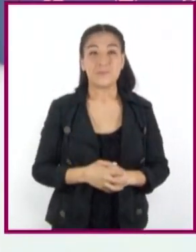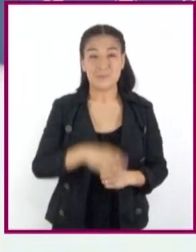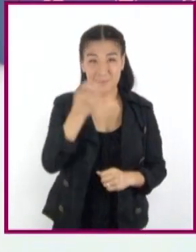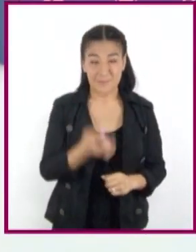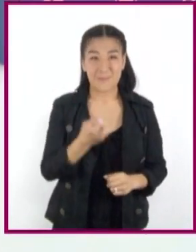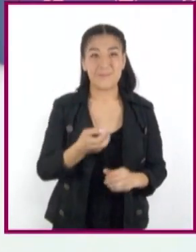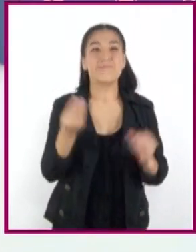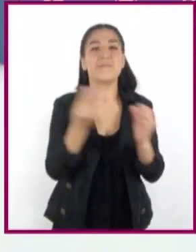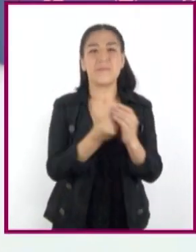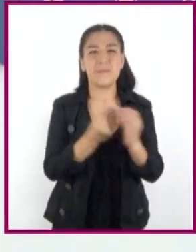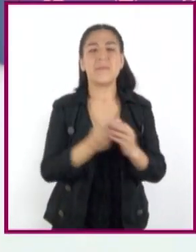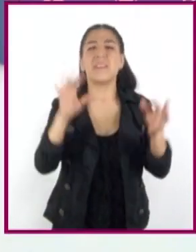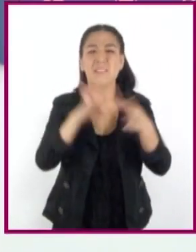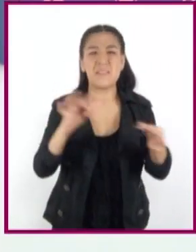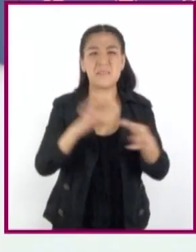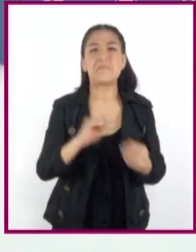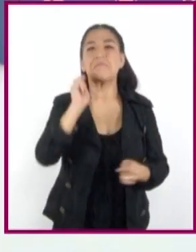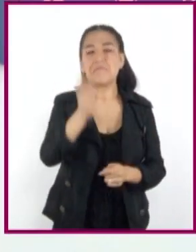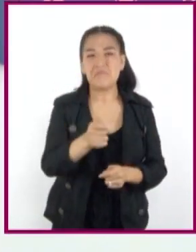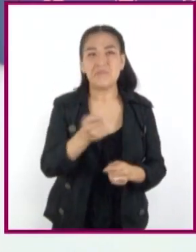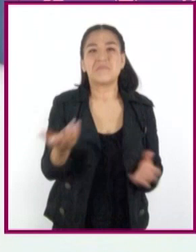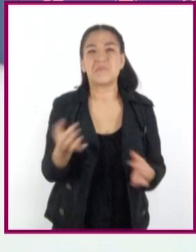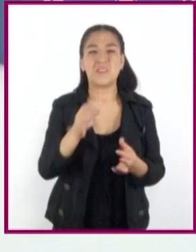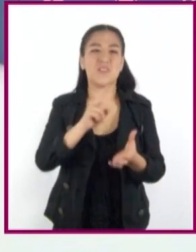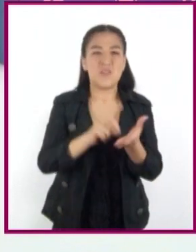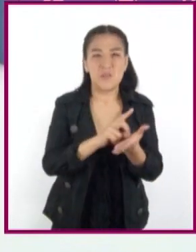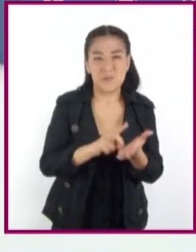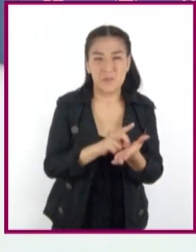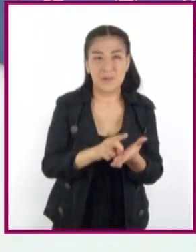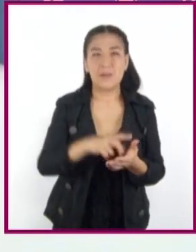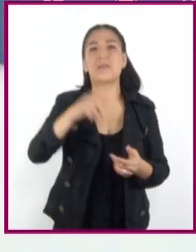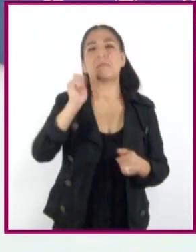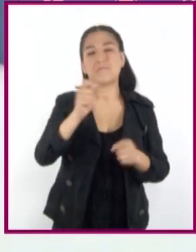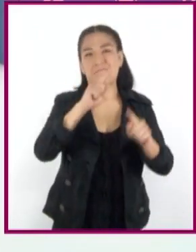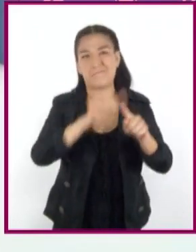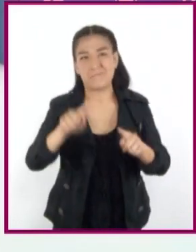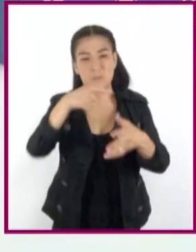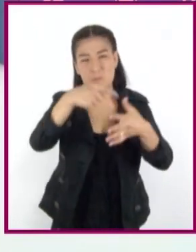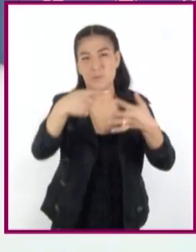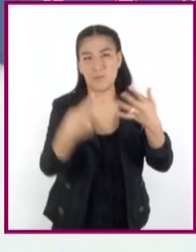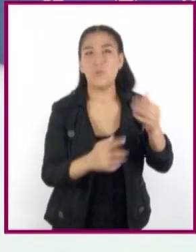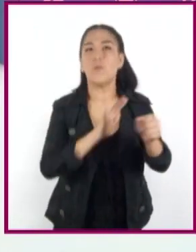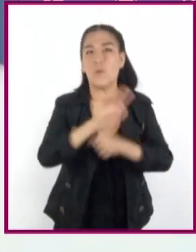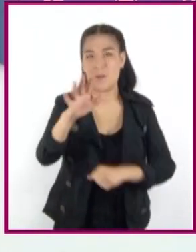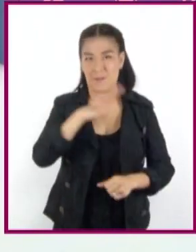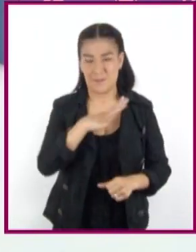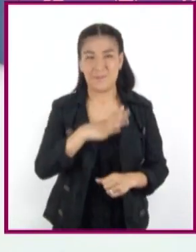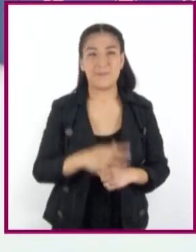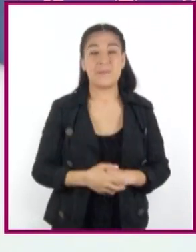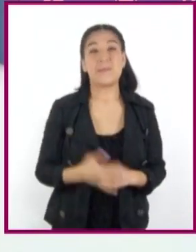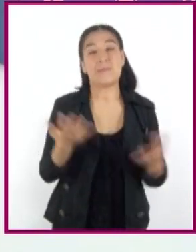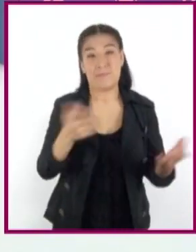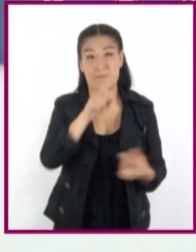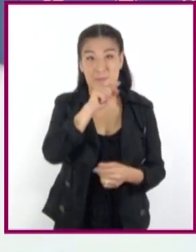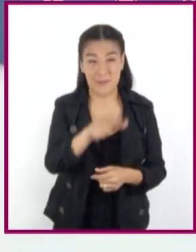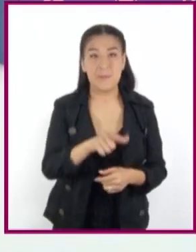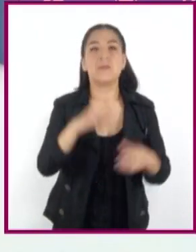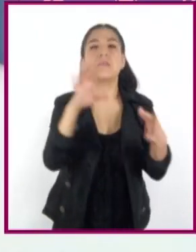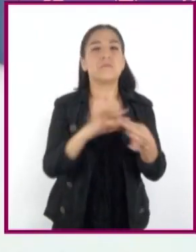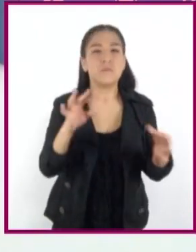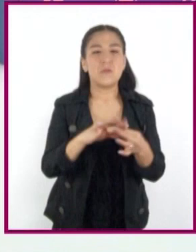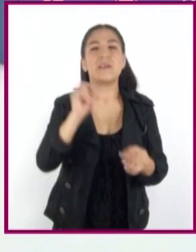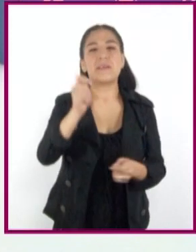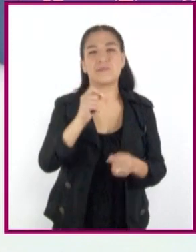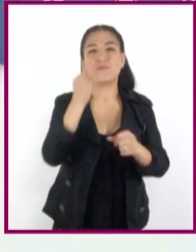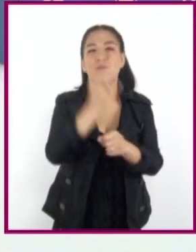explicaremos a qué se refieren las adicciones y las diferentes que existen. Asimismo, se mencionarán algunas